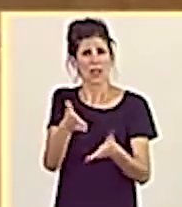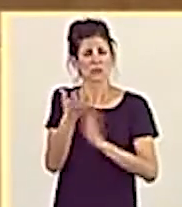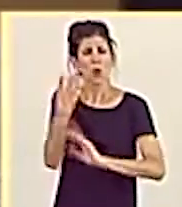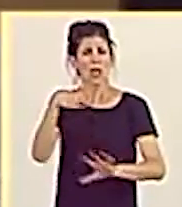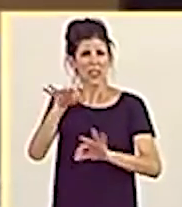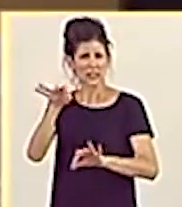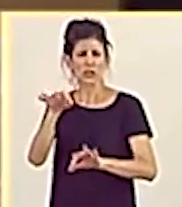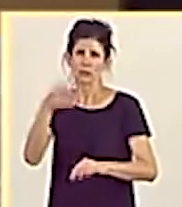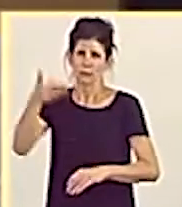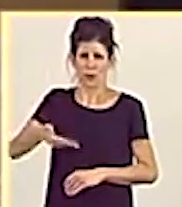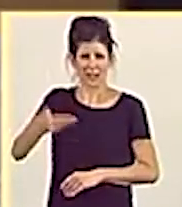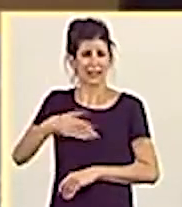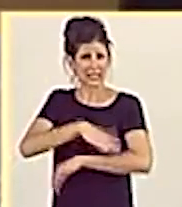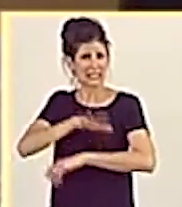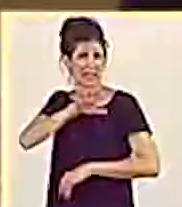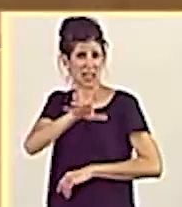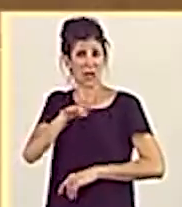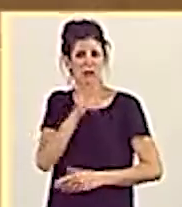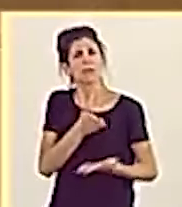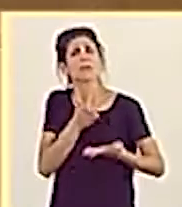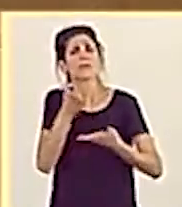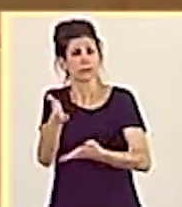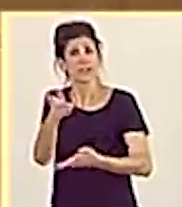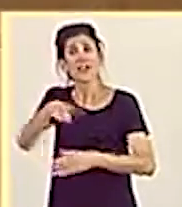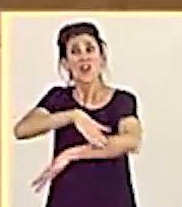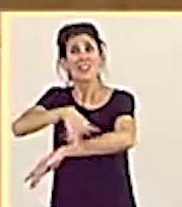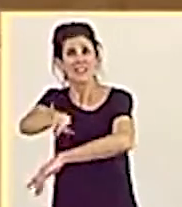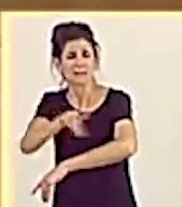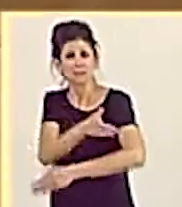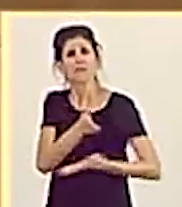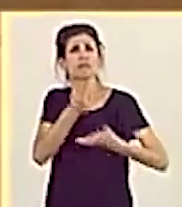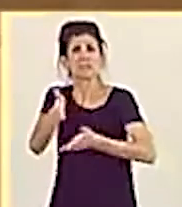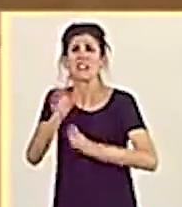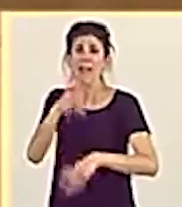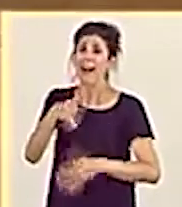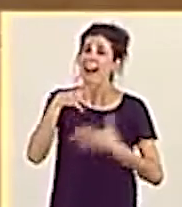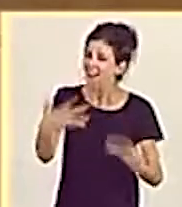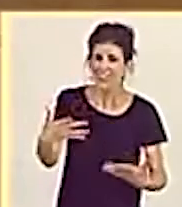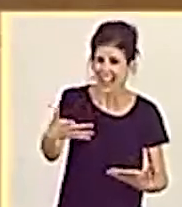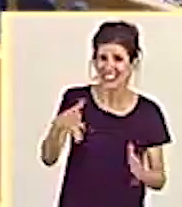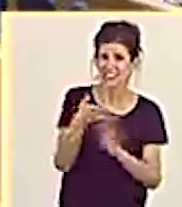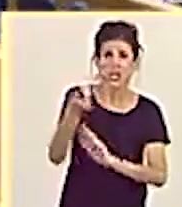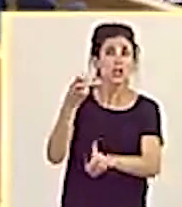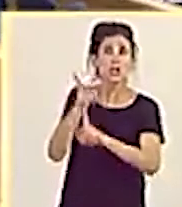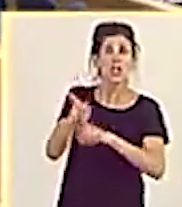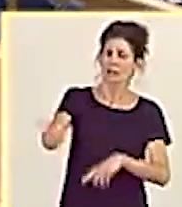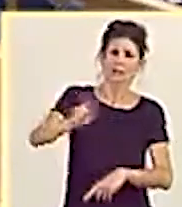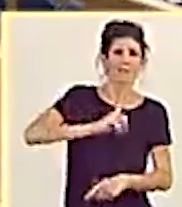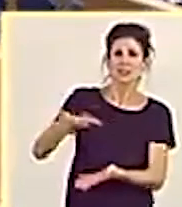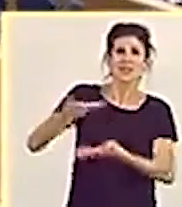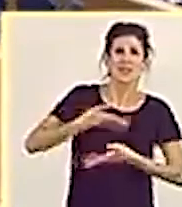decisión de Estado a ustedes cuando gobernaban, lo que ustedes no hacen cuando están en la oposición.